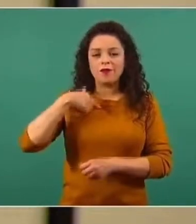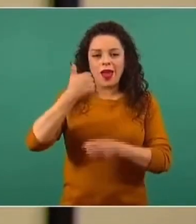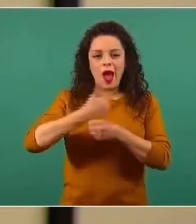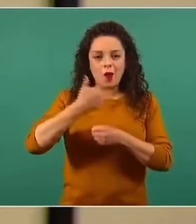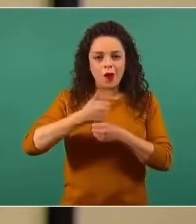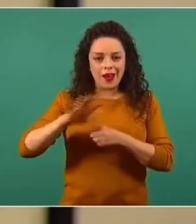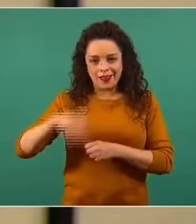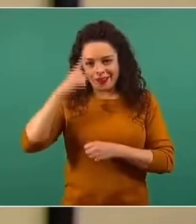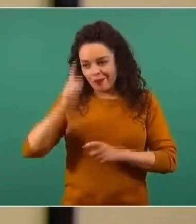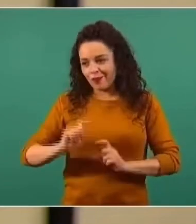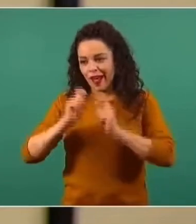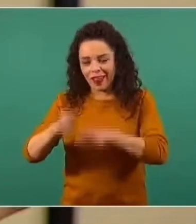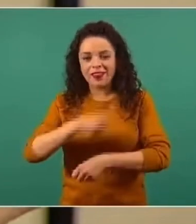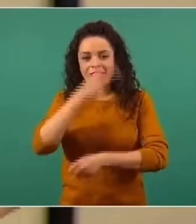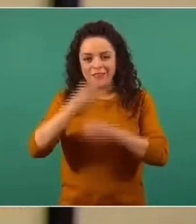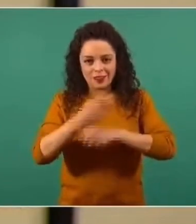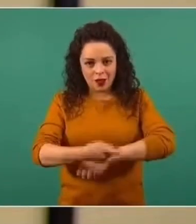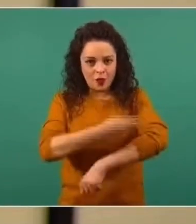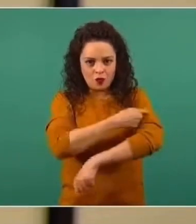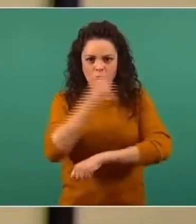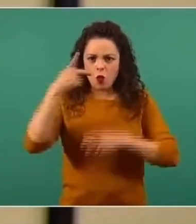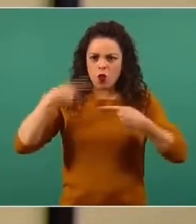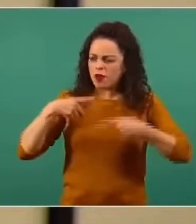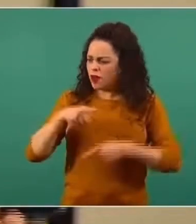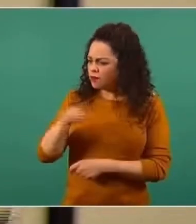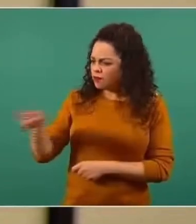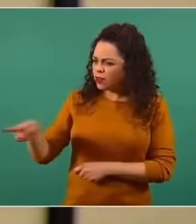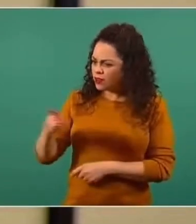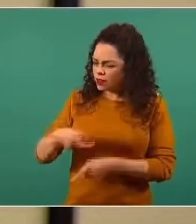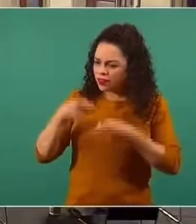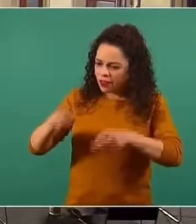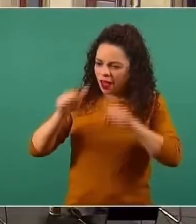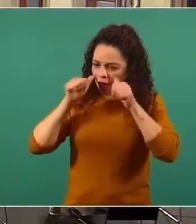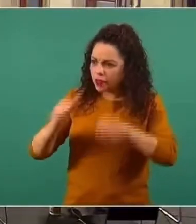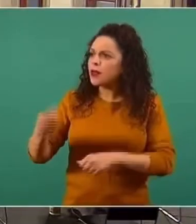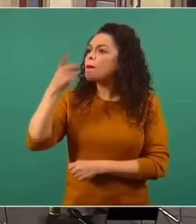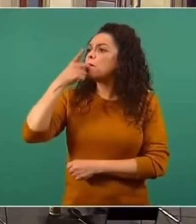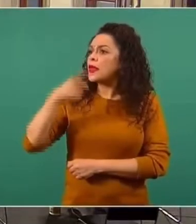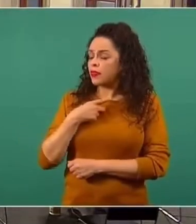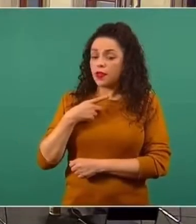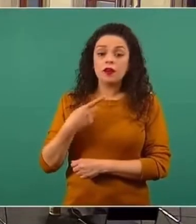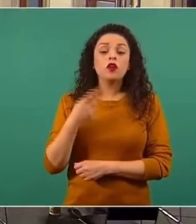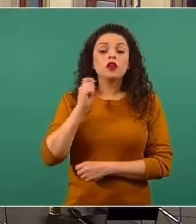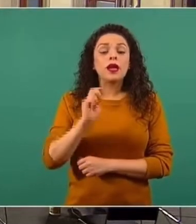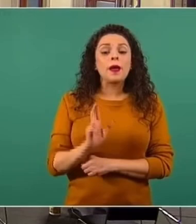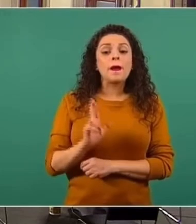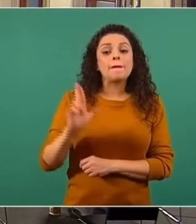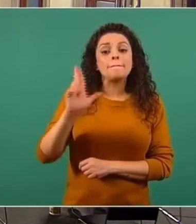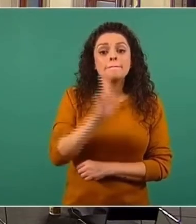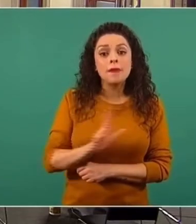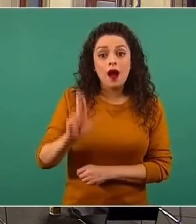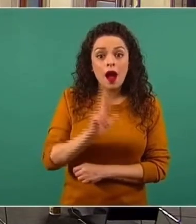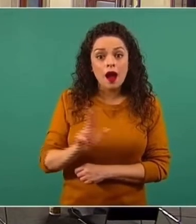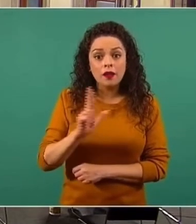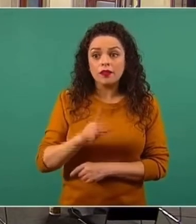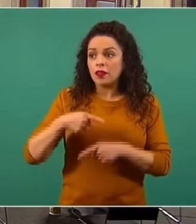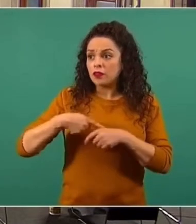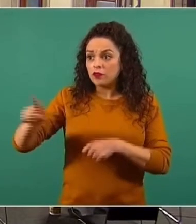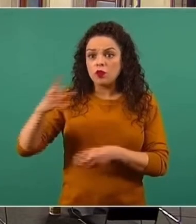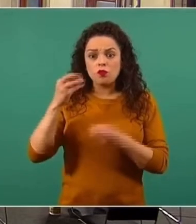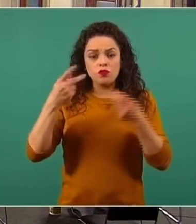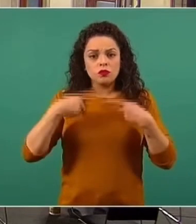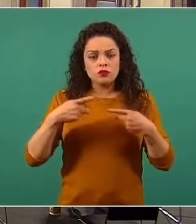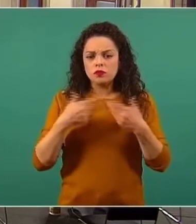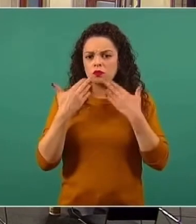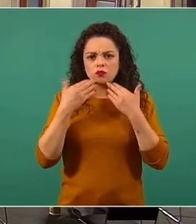dosis y me comentaba una de las personas que estaba ahí atendiendo que el martes llegó muchísima gente que no tenía programada su